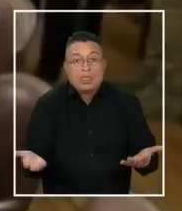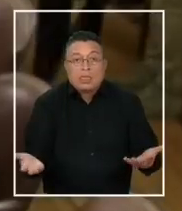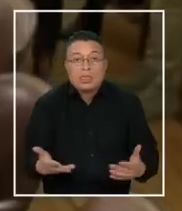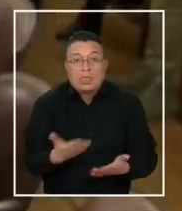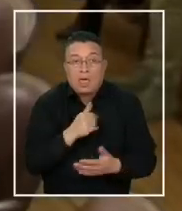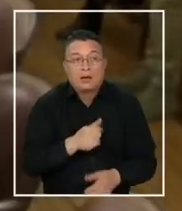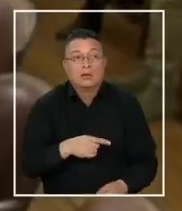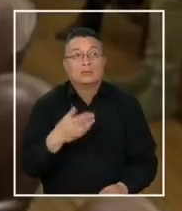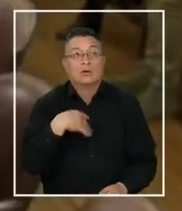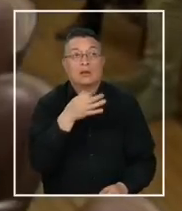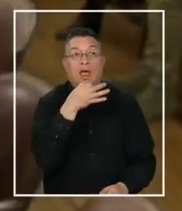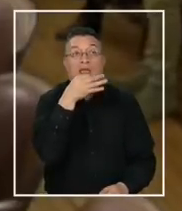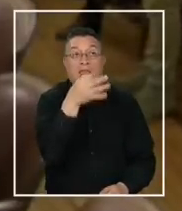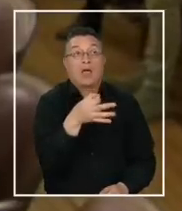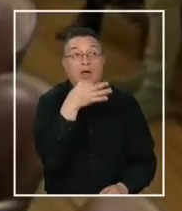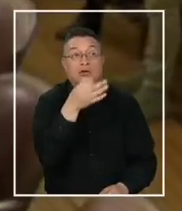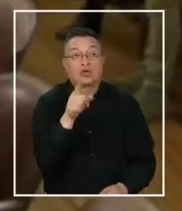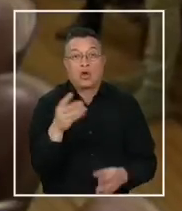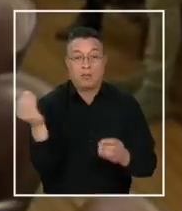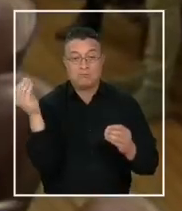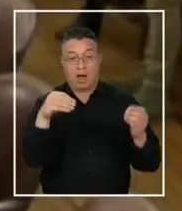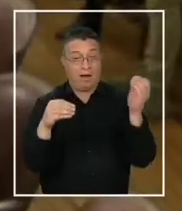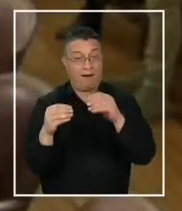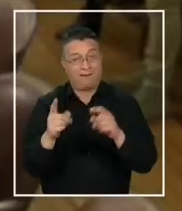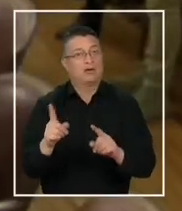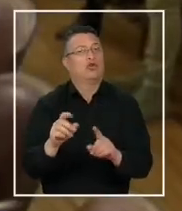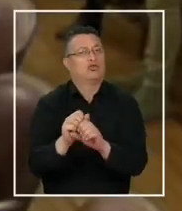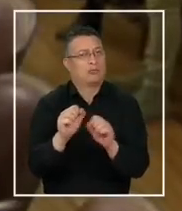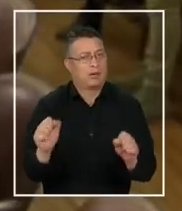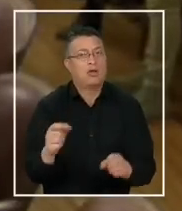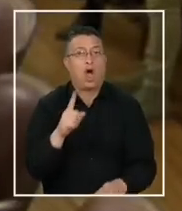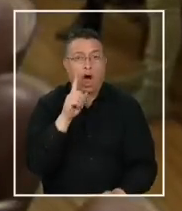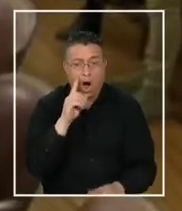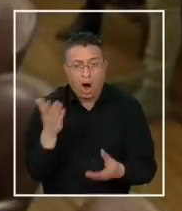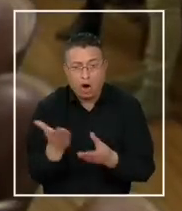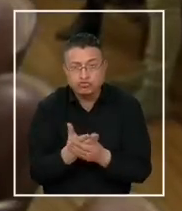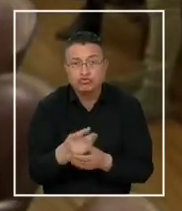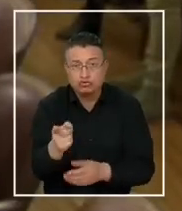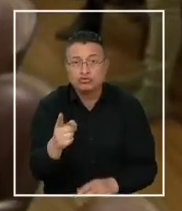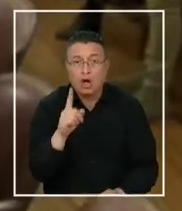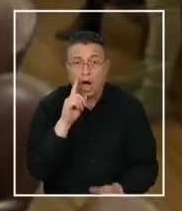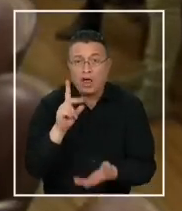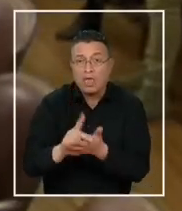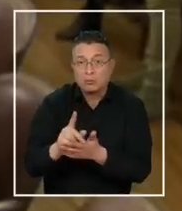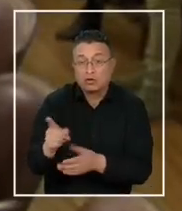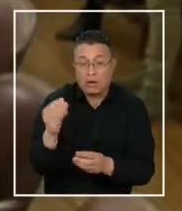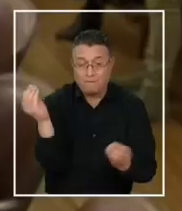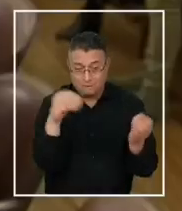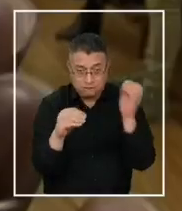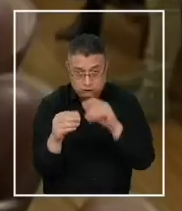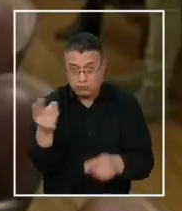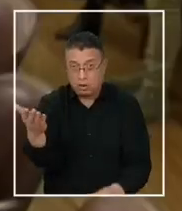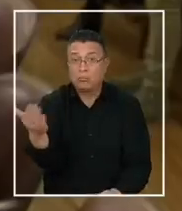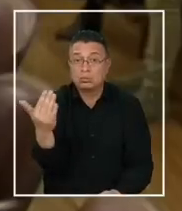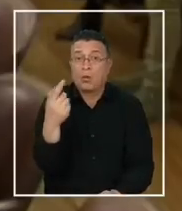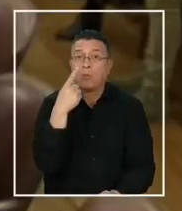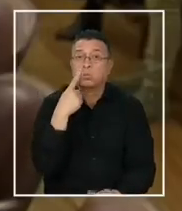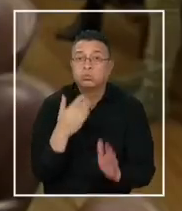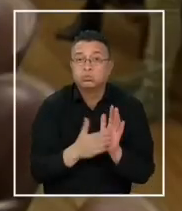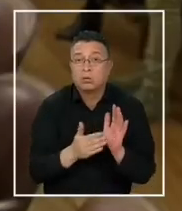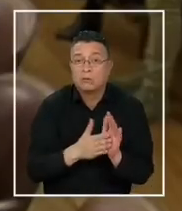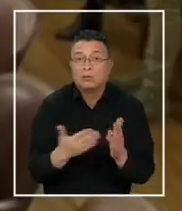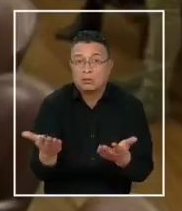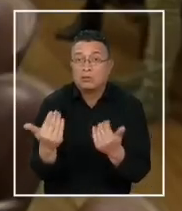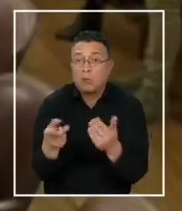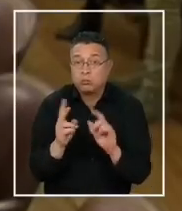temerario plantear que existe un montaje. Si hay antecedentes o tiene antecedentes el diputado a la vez respecto a un montaje, bueno, puede hacerlo ver el